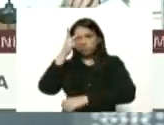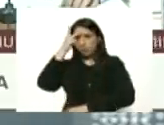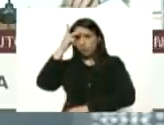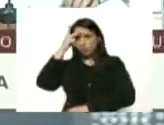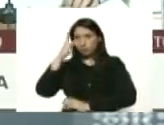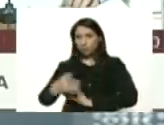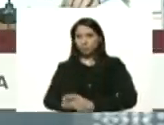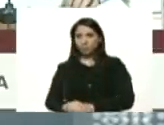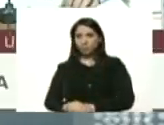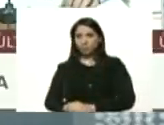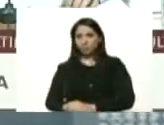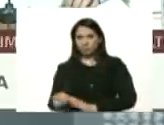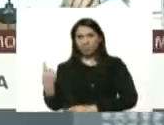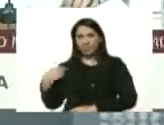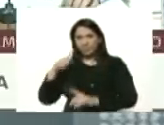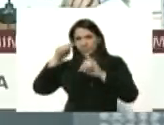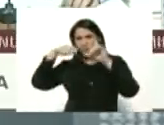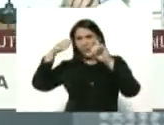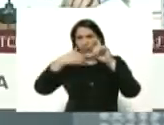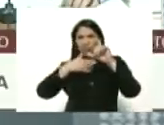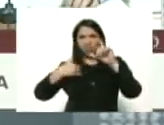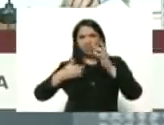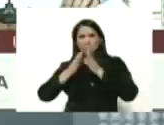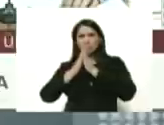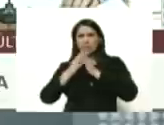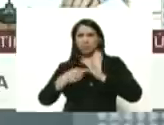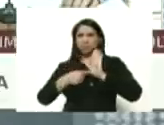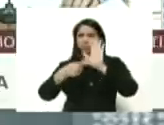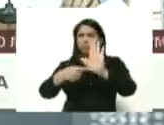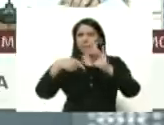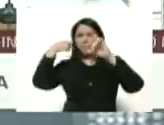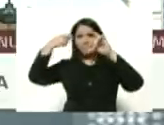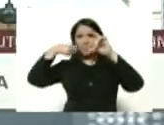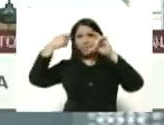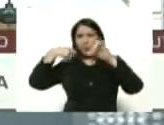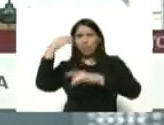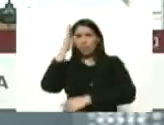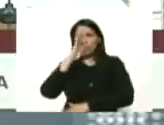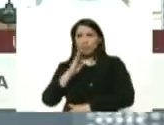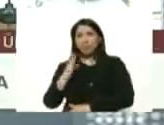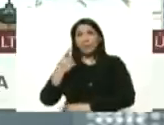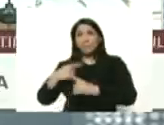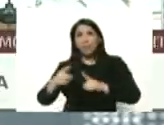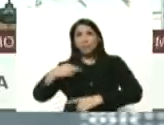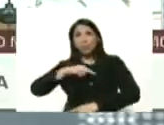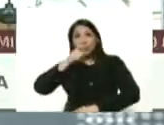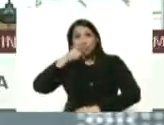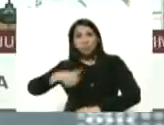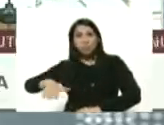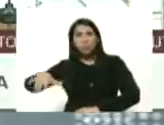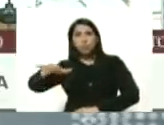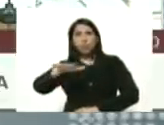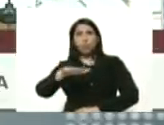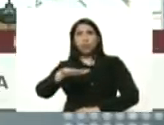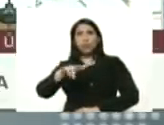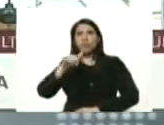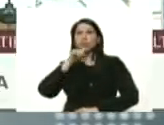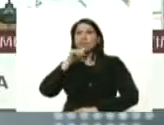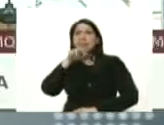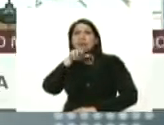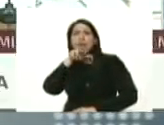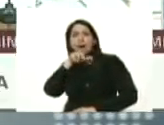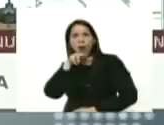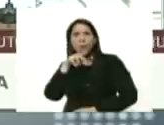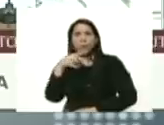ahí tenemos unos videos yo quisiera que presentáramos este video de Brasil para que nuestro pueblo a quien le hablo